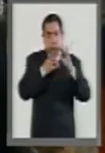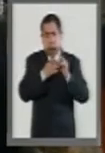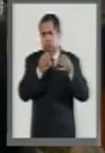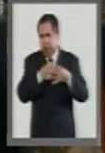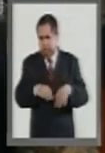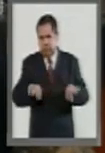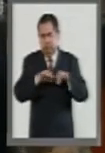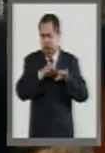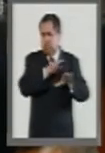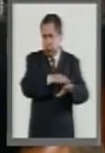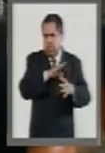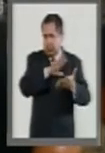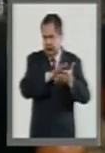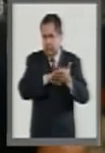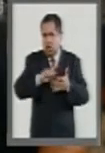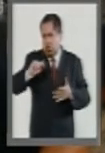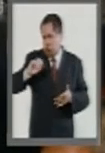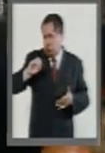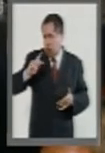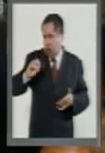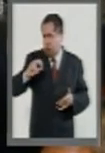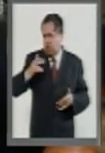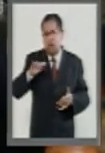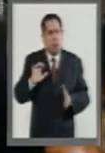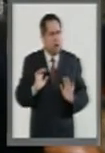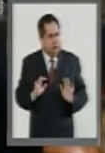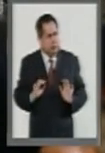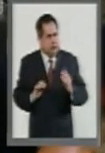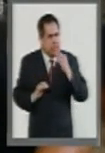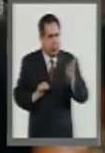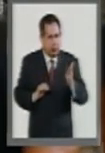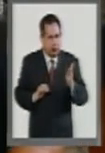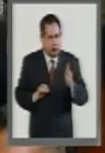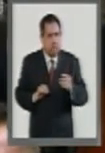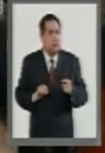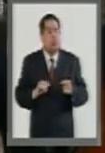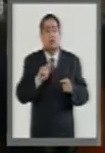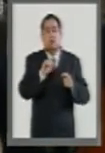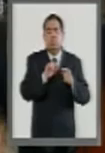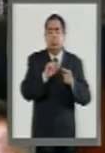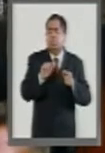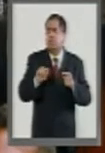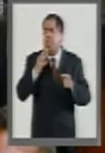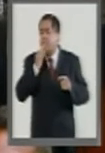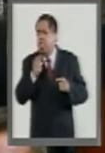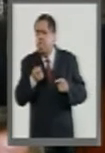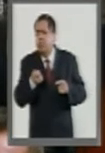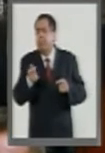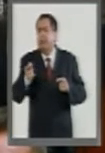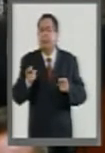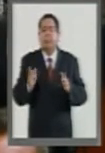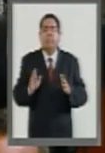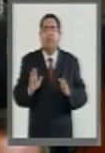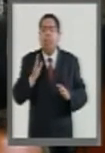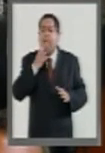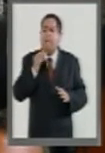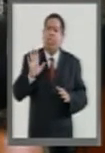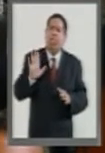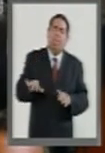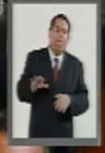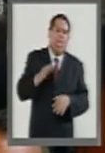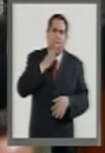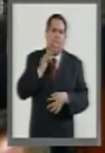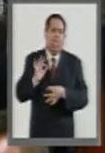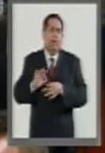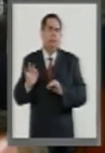importante como es el del penal de Topo Chico y mandemos a una pequeña ventana, si no es que una rendija, un tema tan